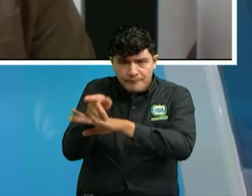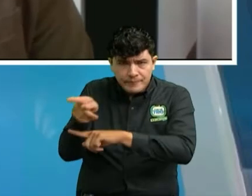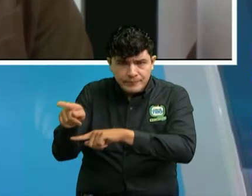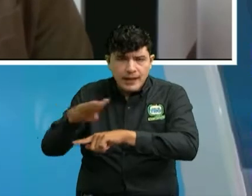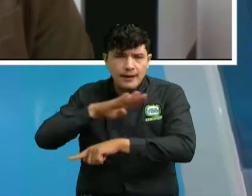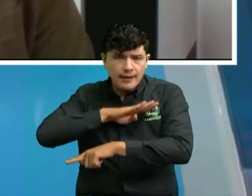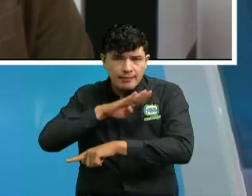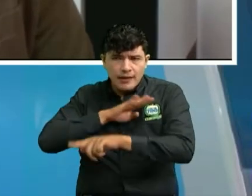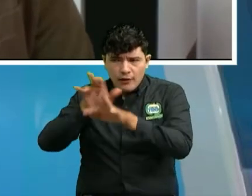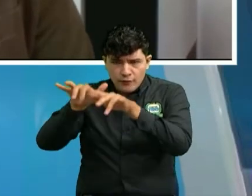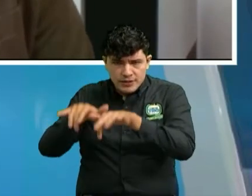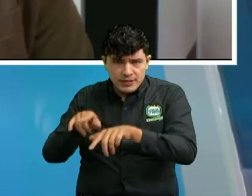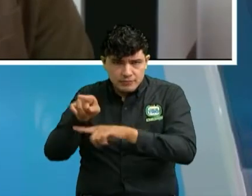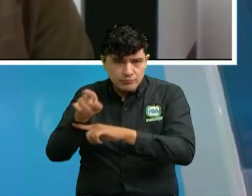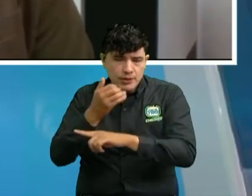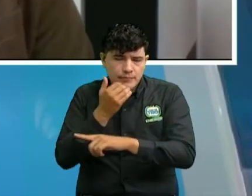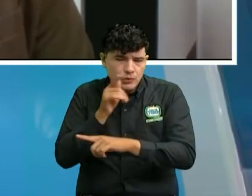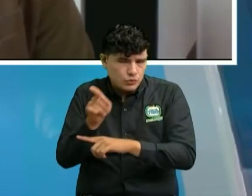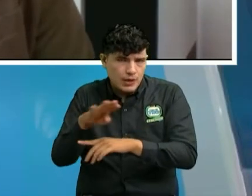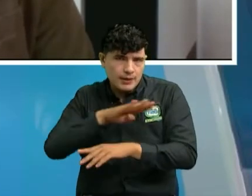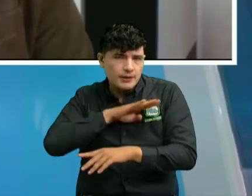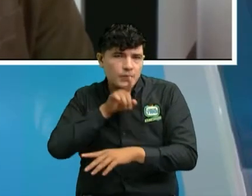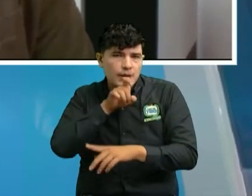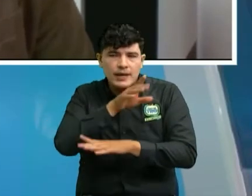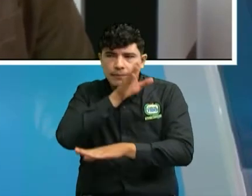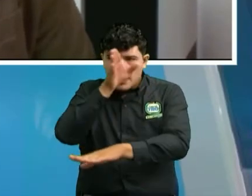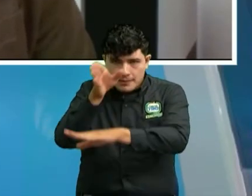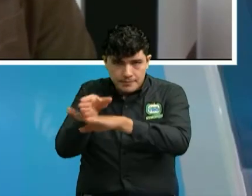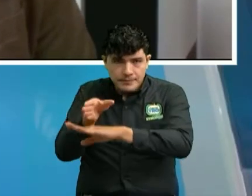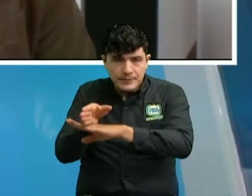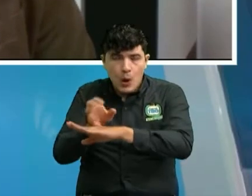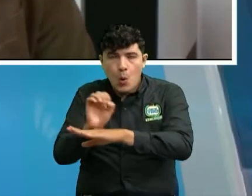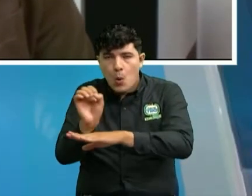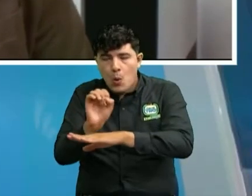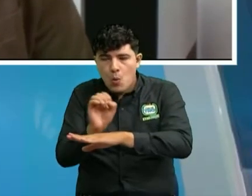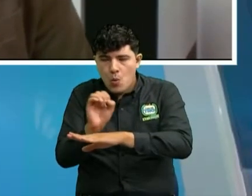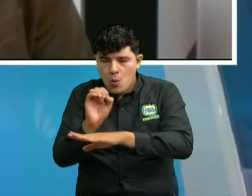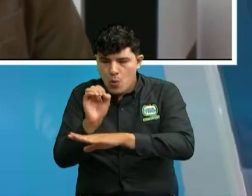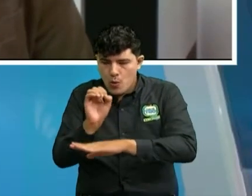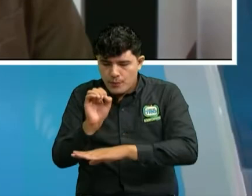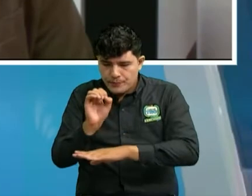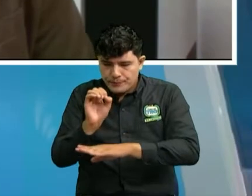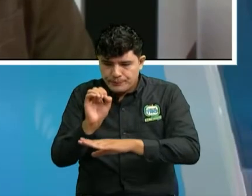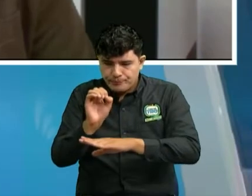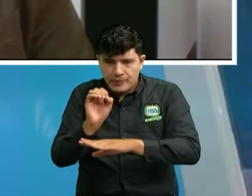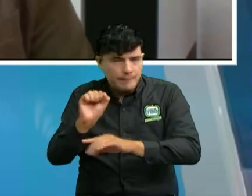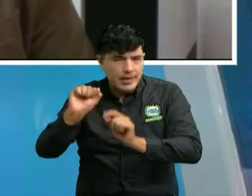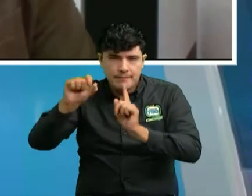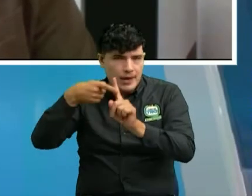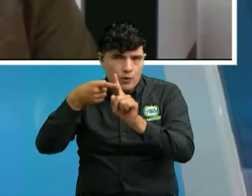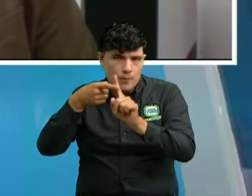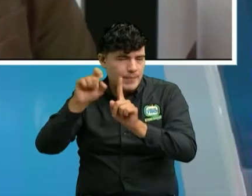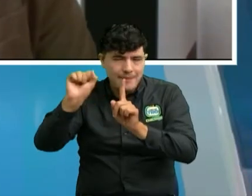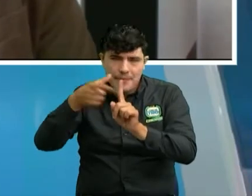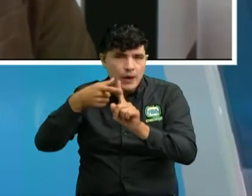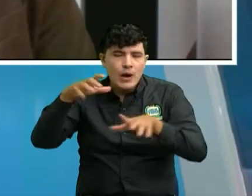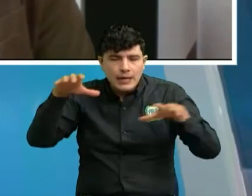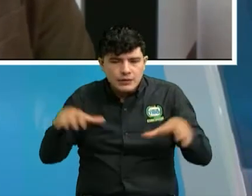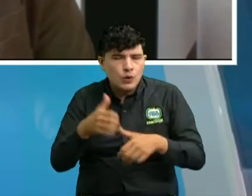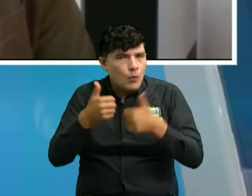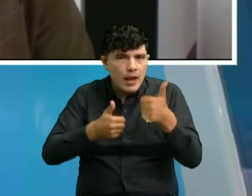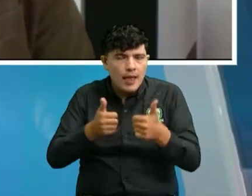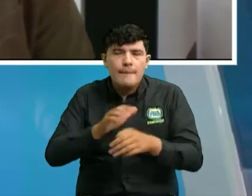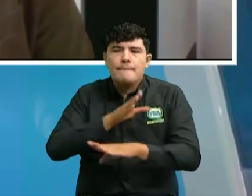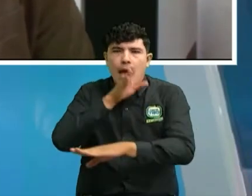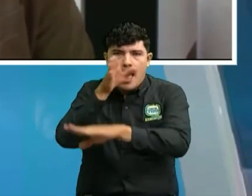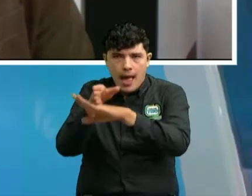de la alcaldía digamos en este caso de Bucaramanga así como a la digamos es la primera instancia que ella tiene donde ella puede